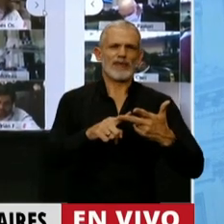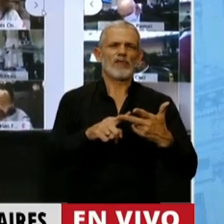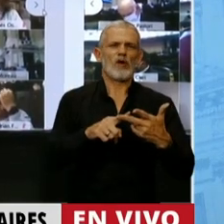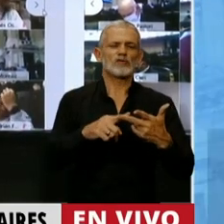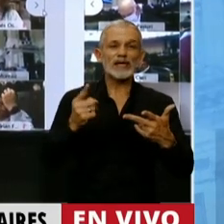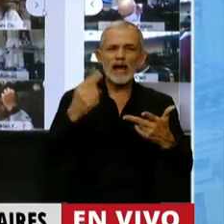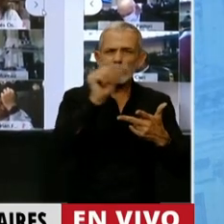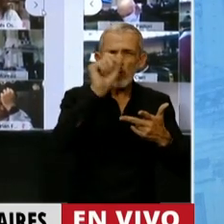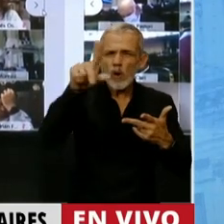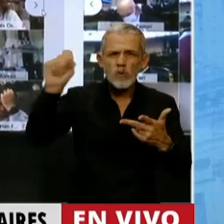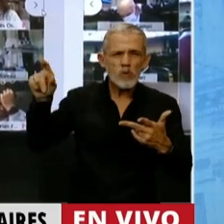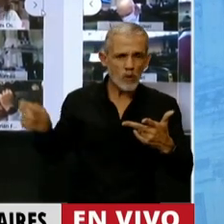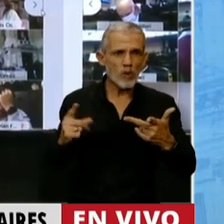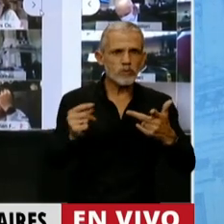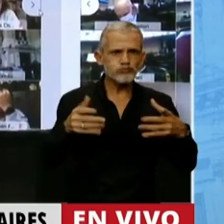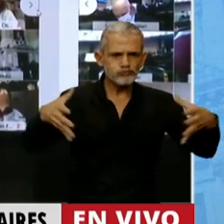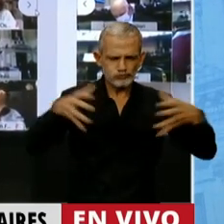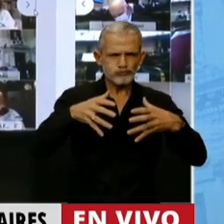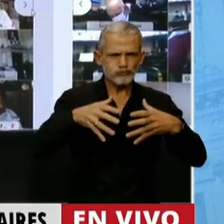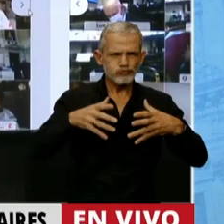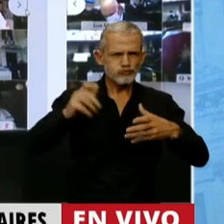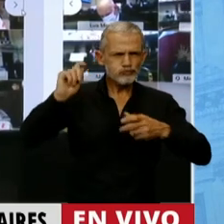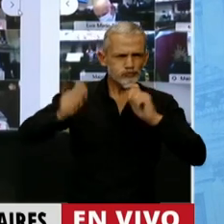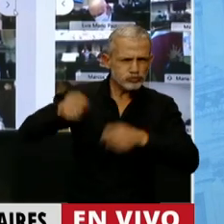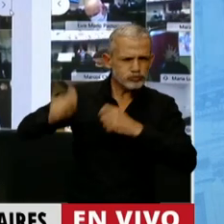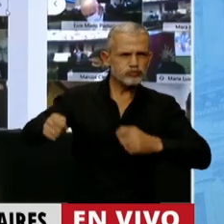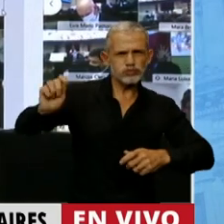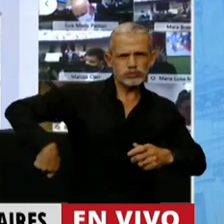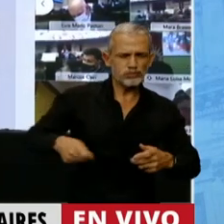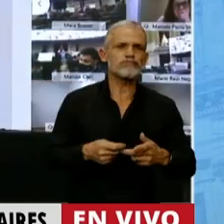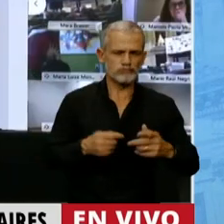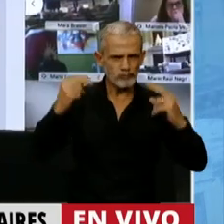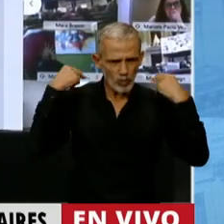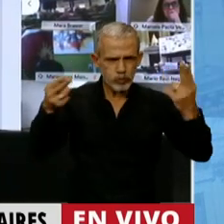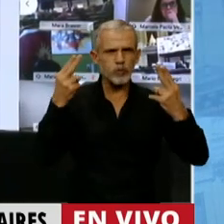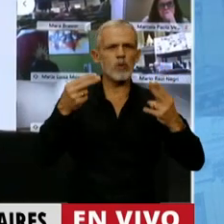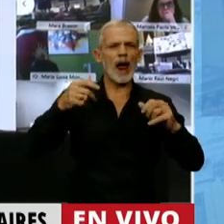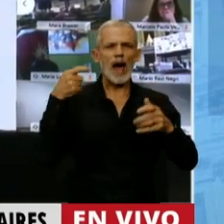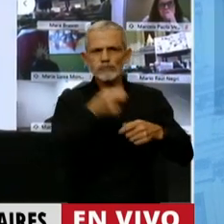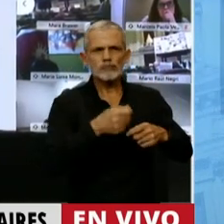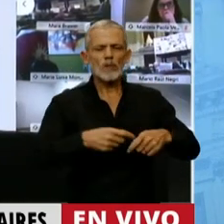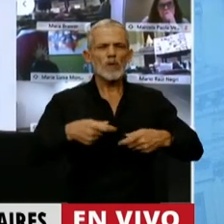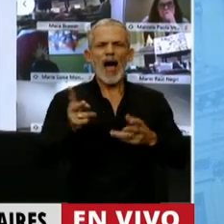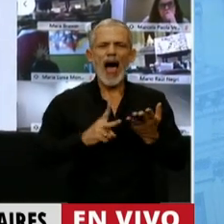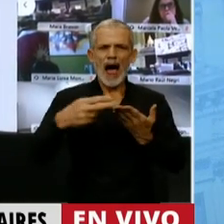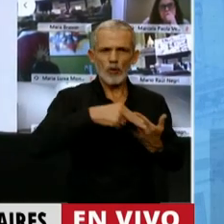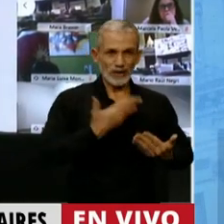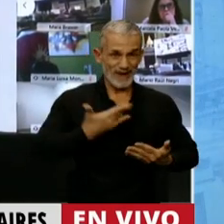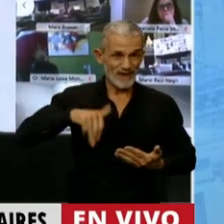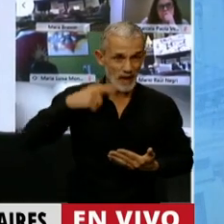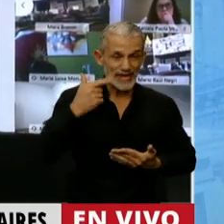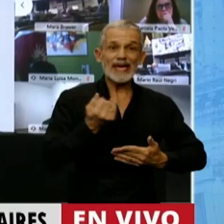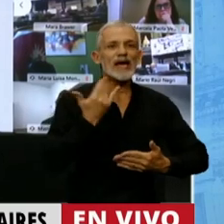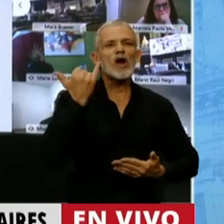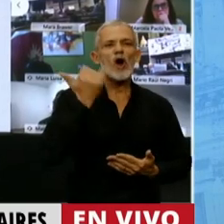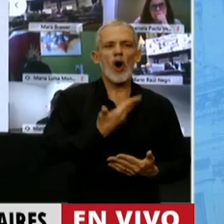y de cada lugar donde las masas explotadas se levantan para enfrentar estos planes de ajuste del FMI y de los